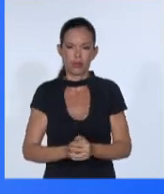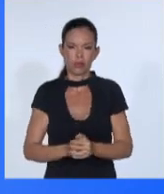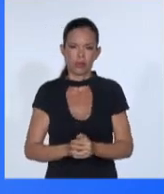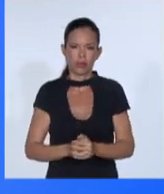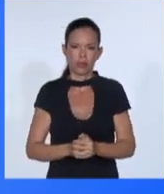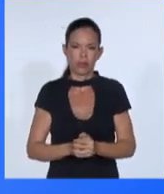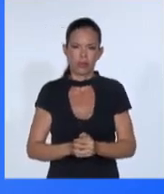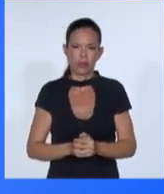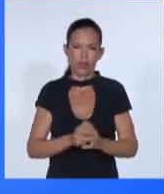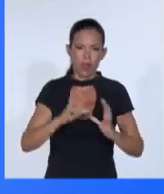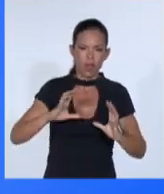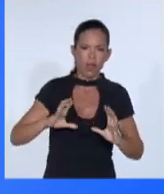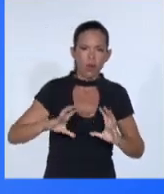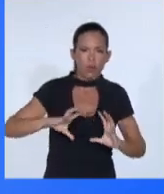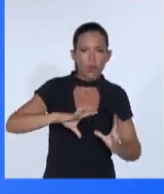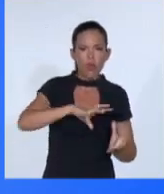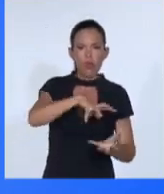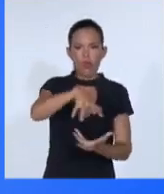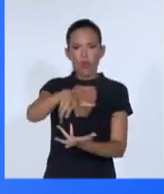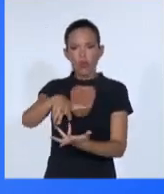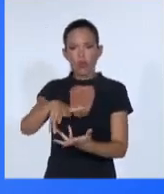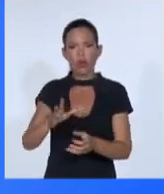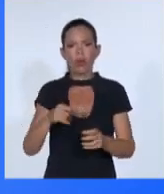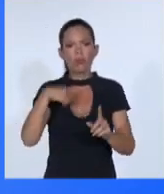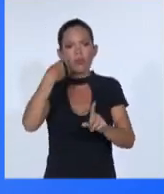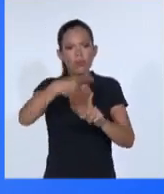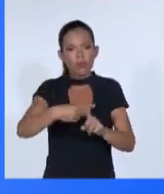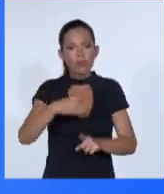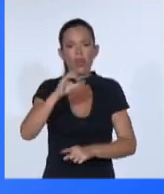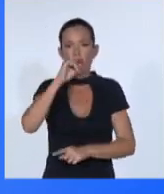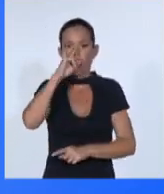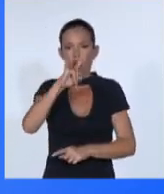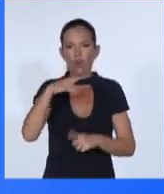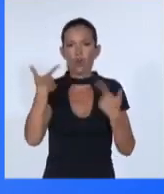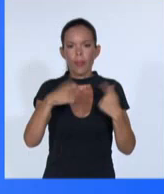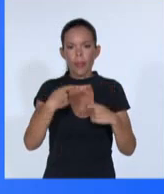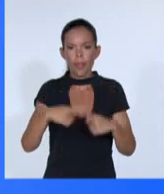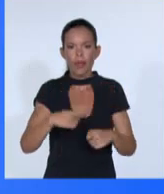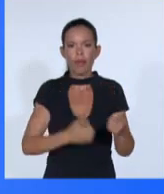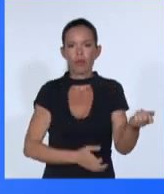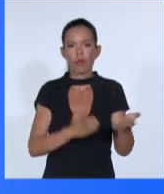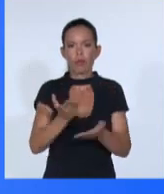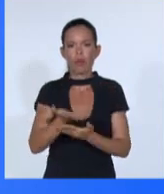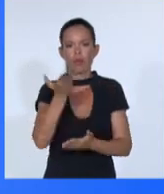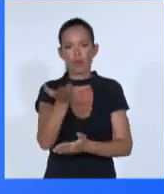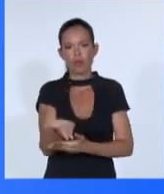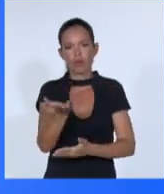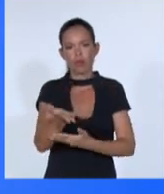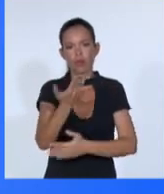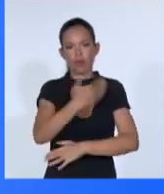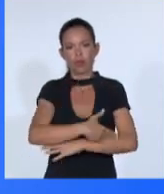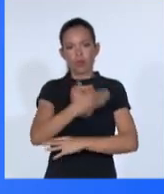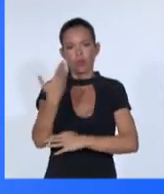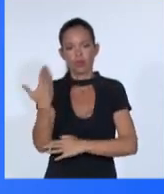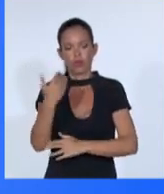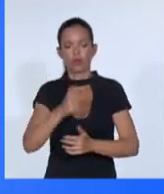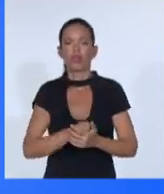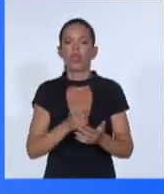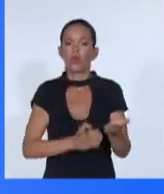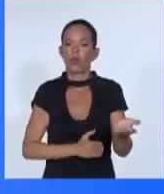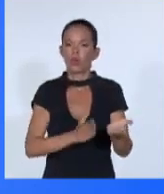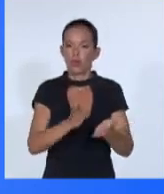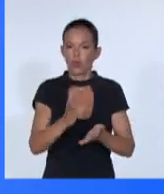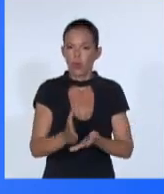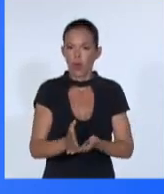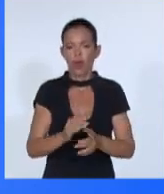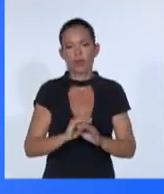el sistema de Naciones Unidas, debe continuar rechazando firmemente la imposición de esas medidas y trabajar por su eliminación